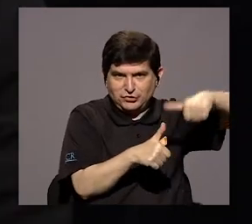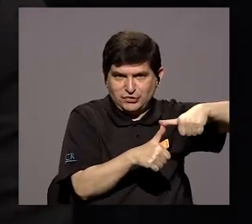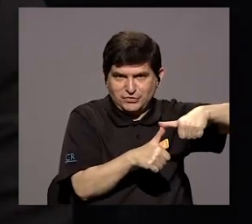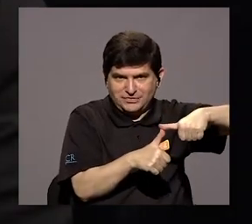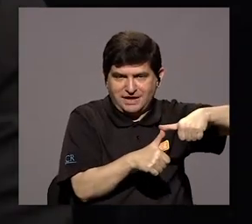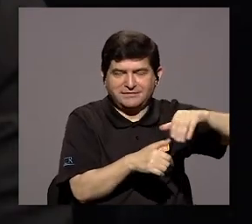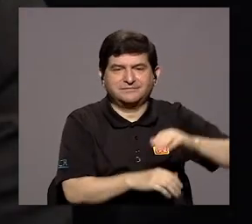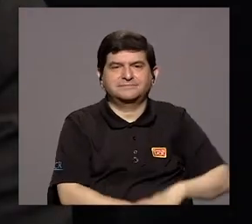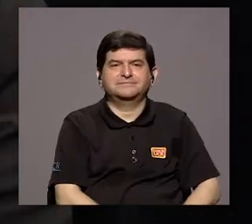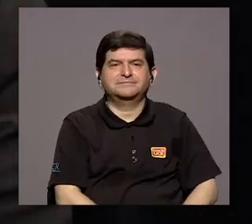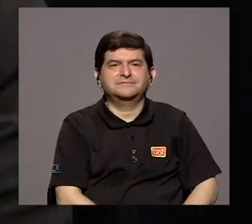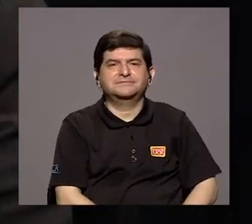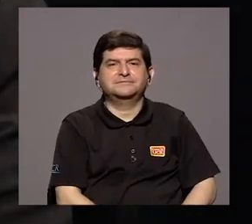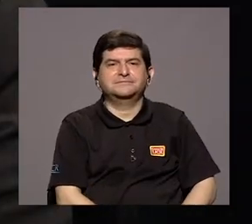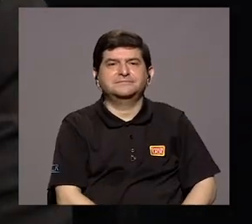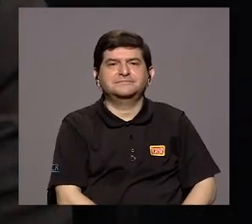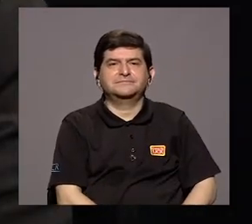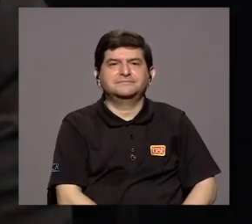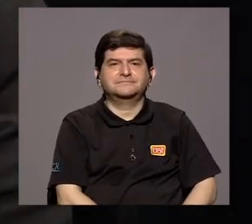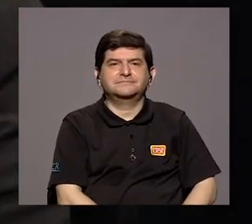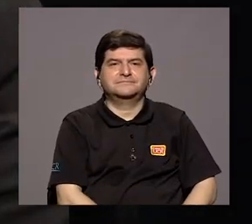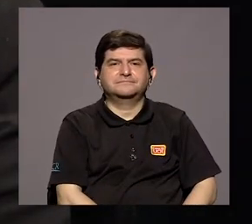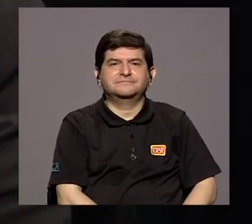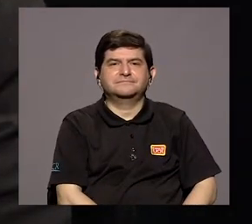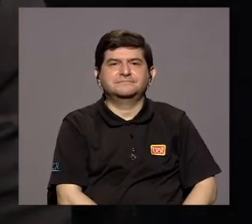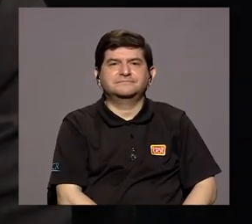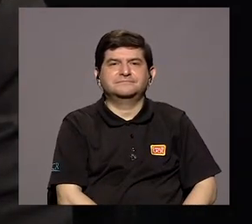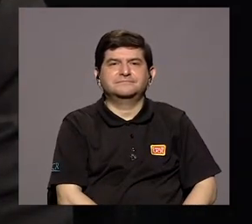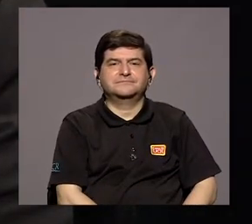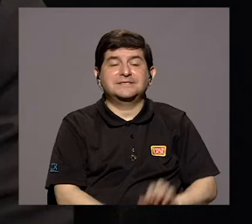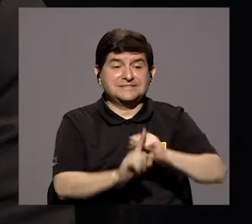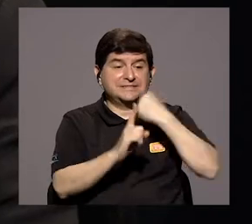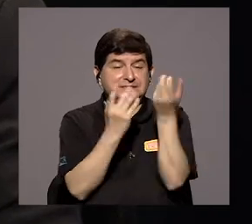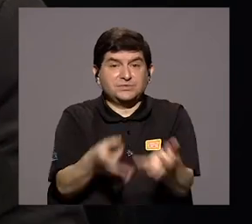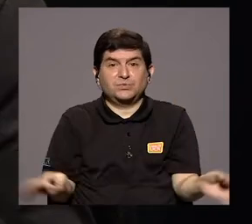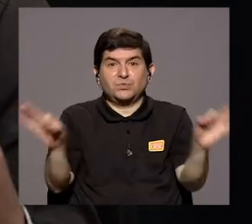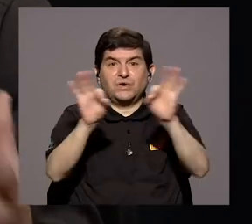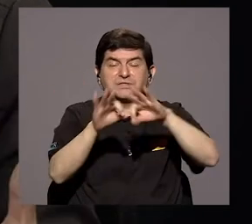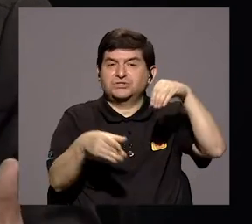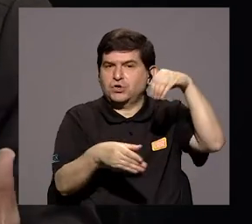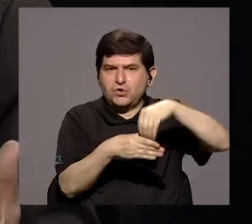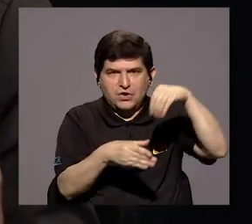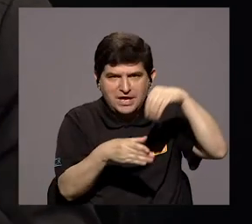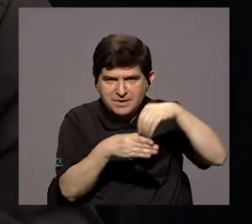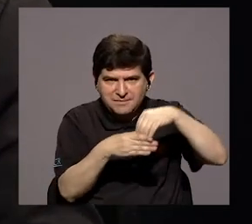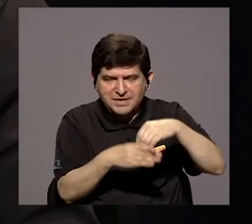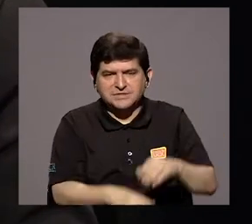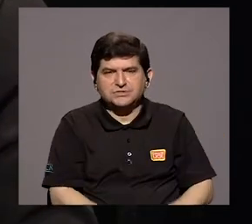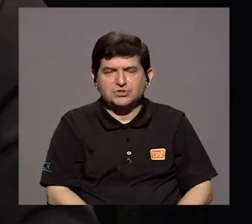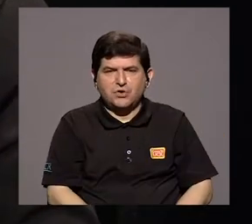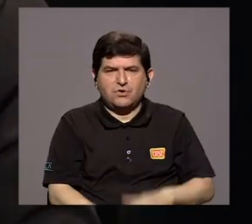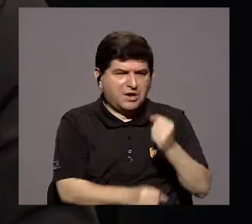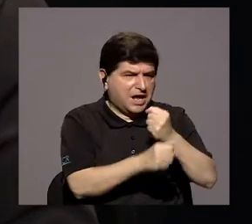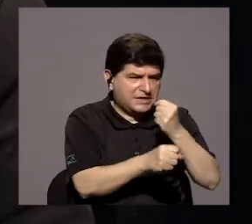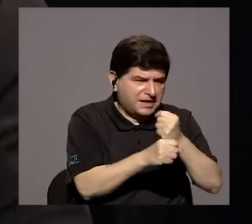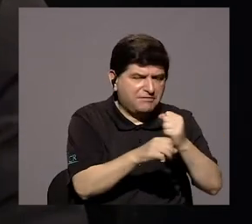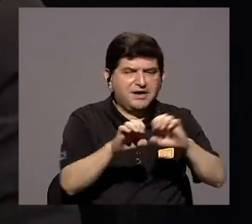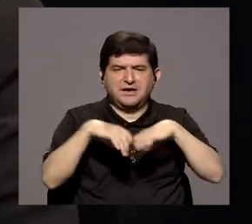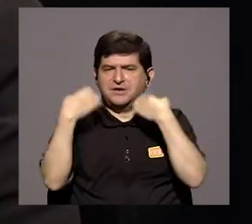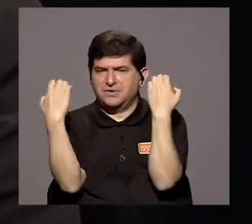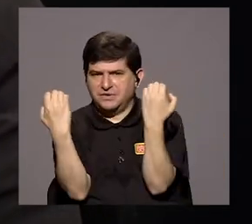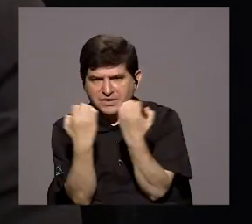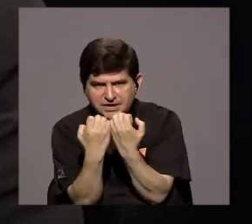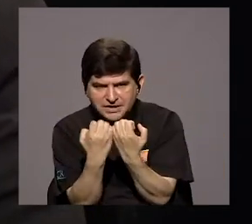un punto trascendental es la inversión y la inversión no solamente en obra, en equipamiento, sino también